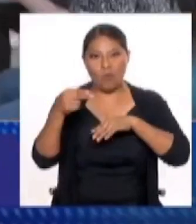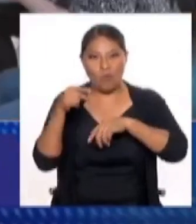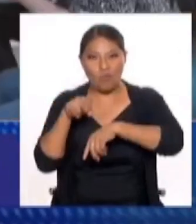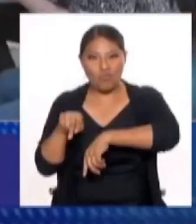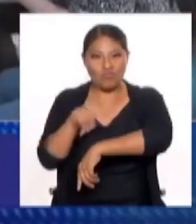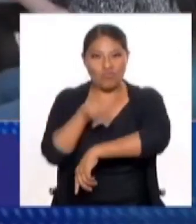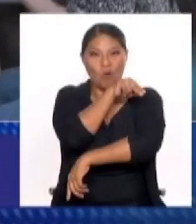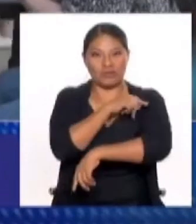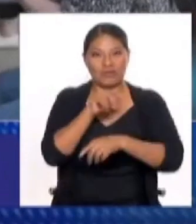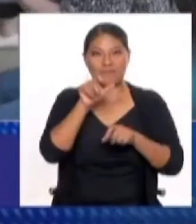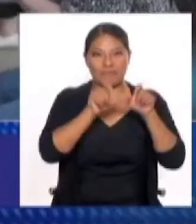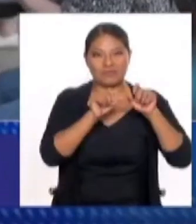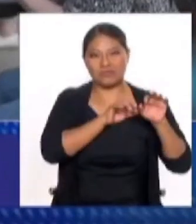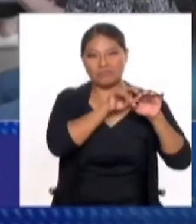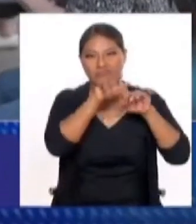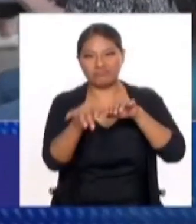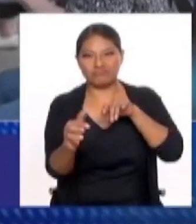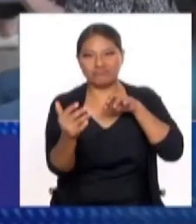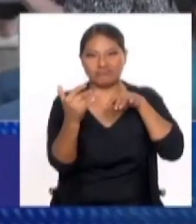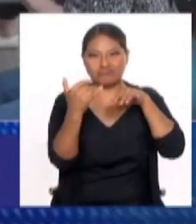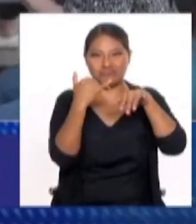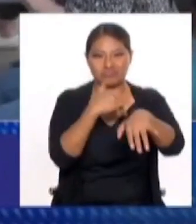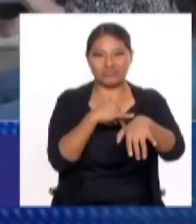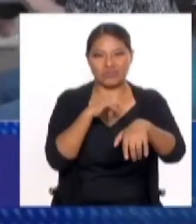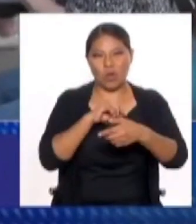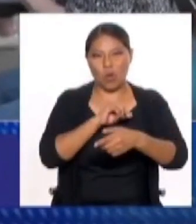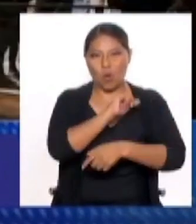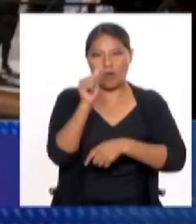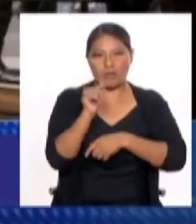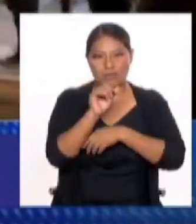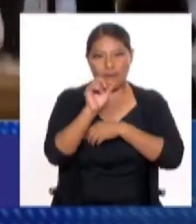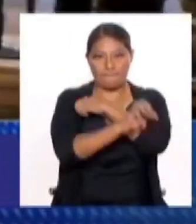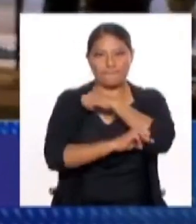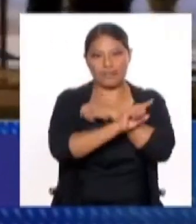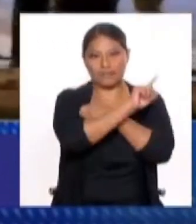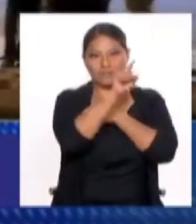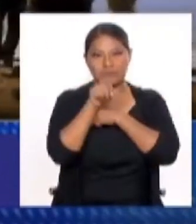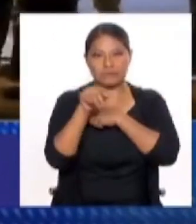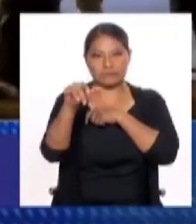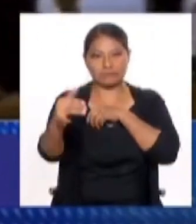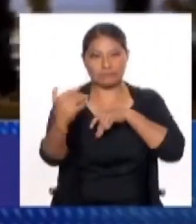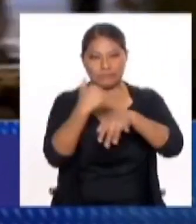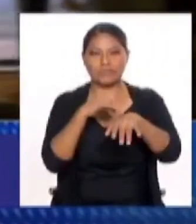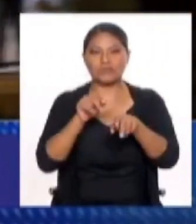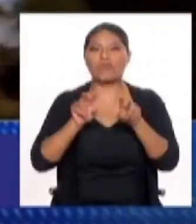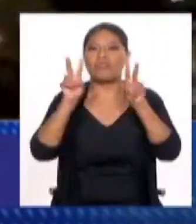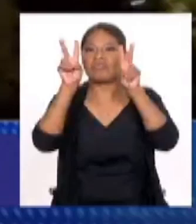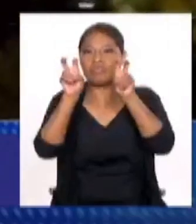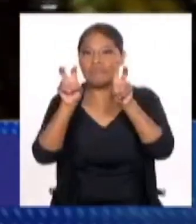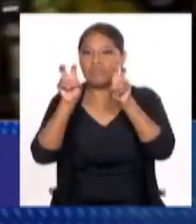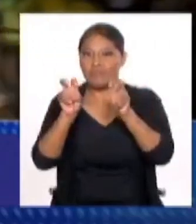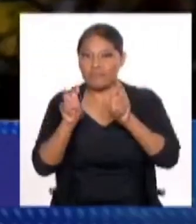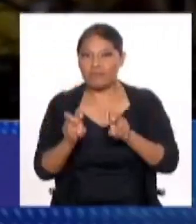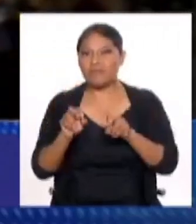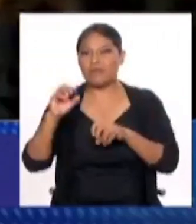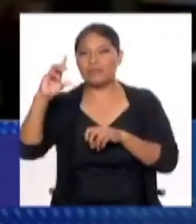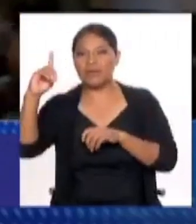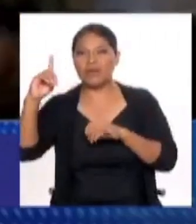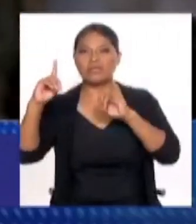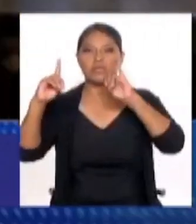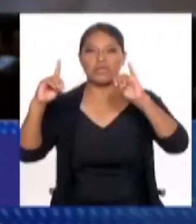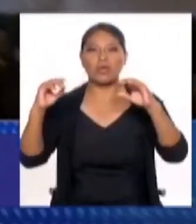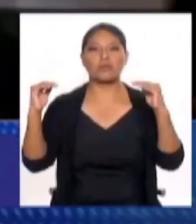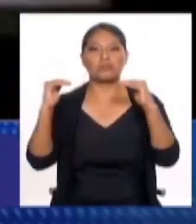migratoria. Entonces, el gobierno ha tratado de dialogar con sectores, incluso de fuerzas armadas, ha